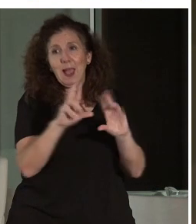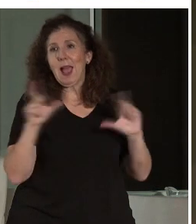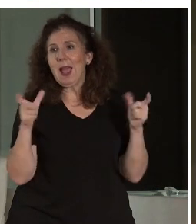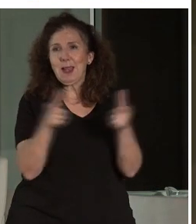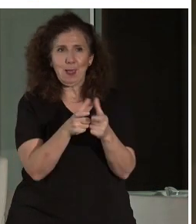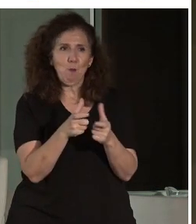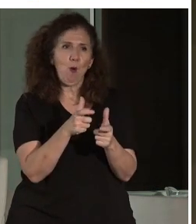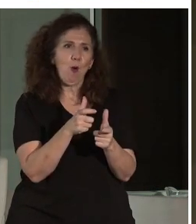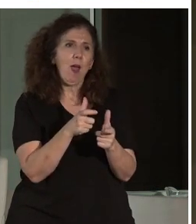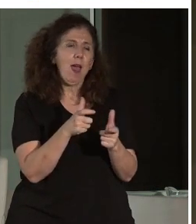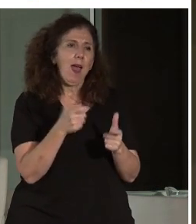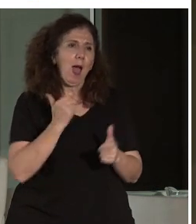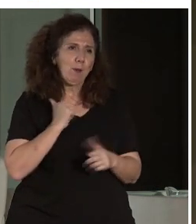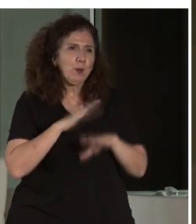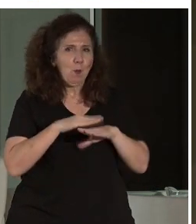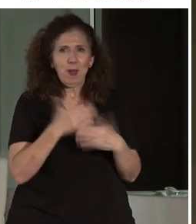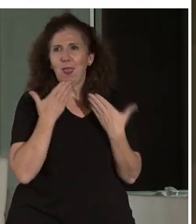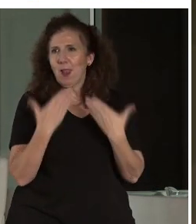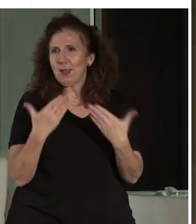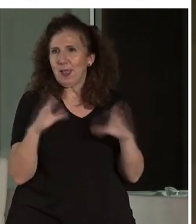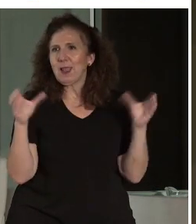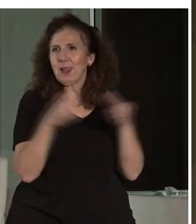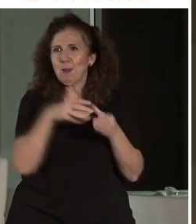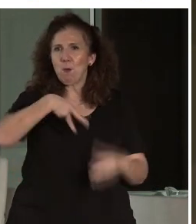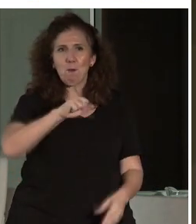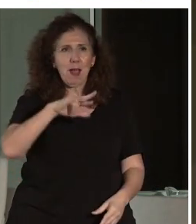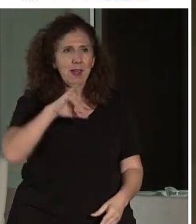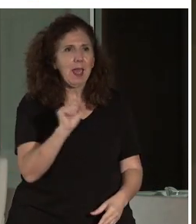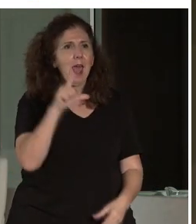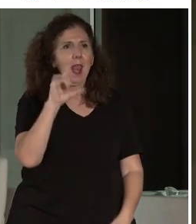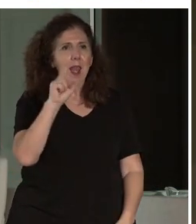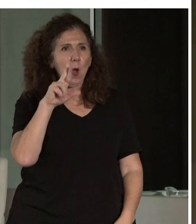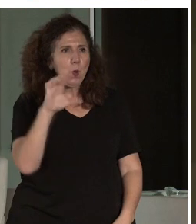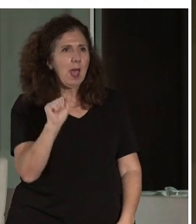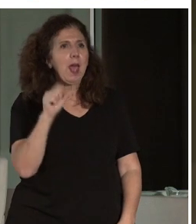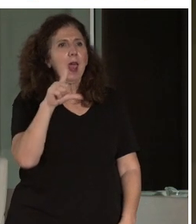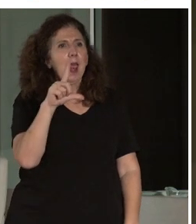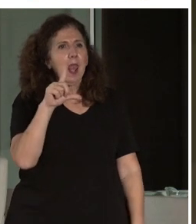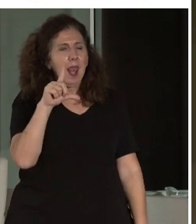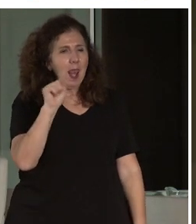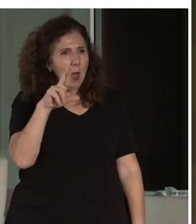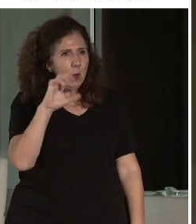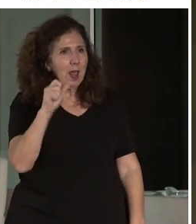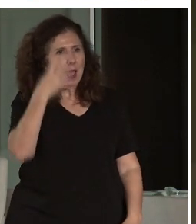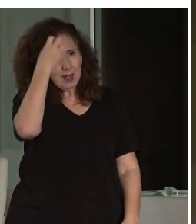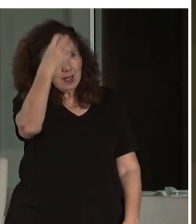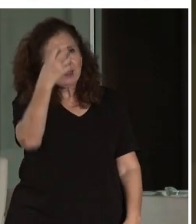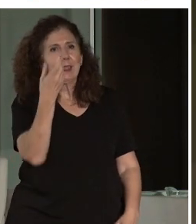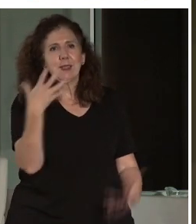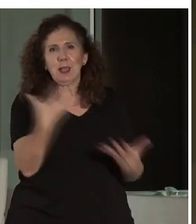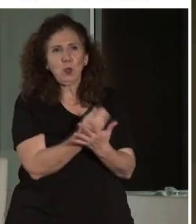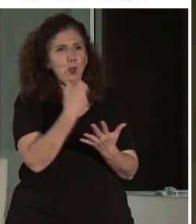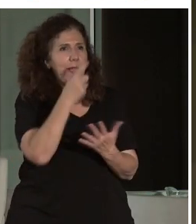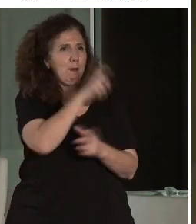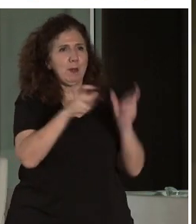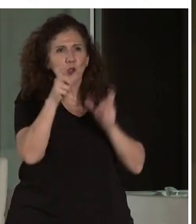gracias y aprovecho para las gracias a mi equipo también, a María, a Laura, a Laura Reyes y, bueno, y a todos los que habéis estado aquí, a